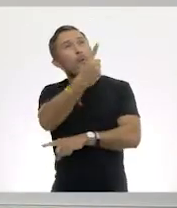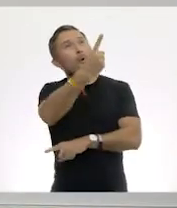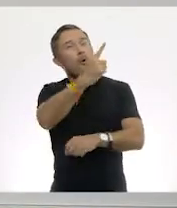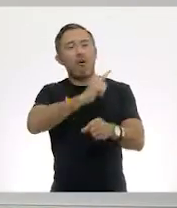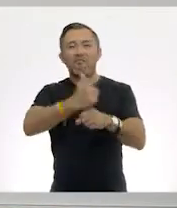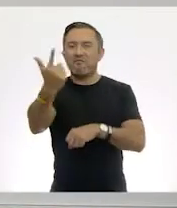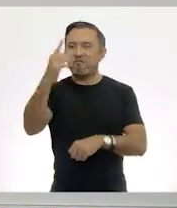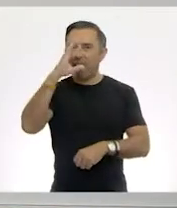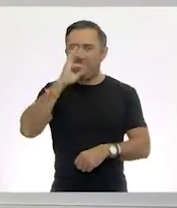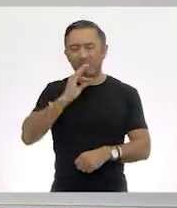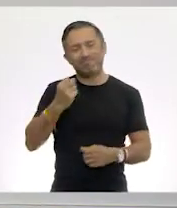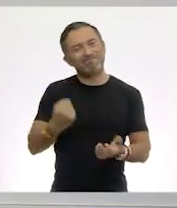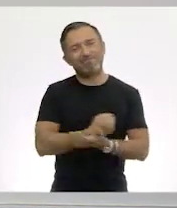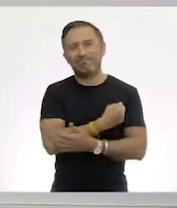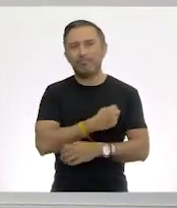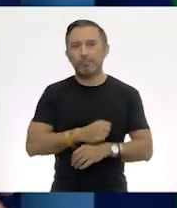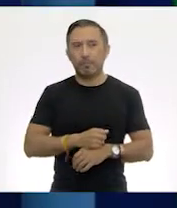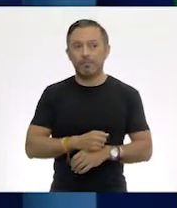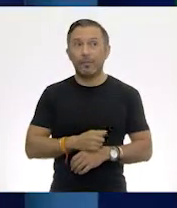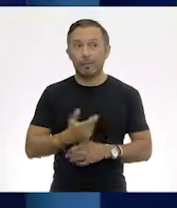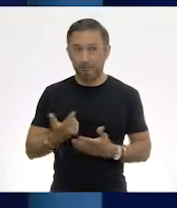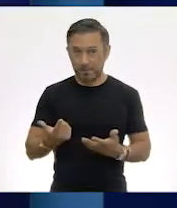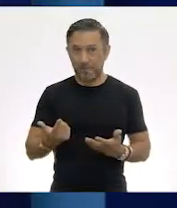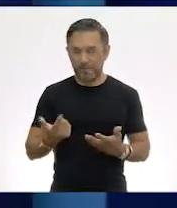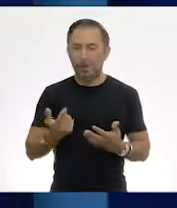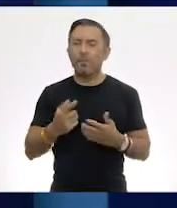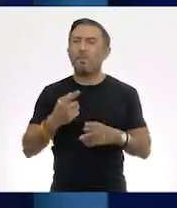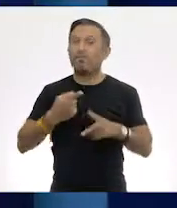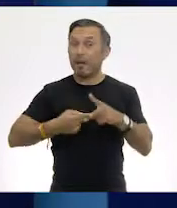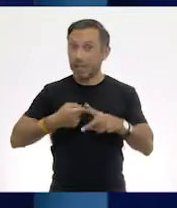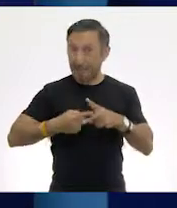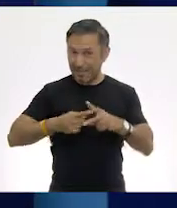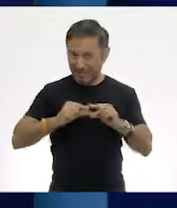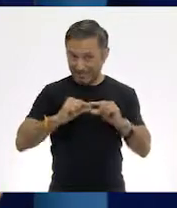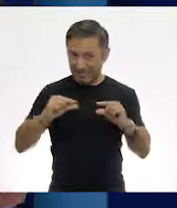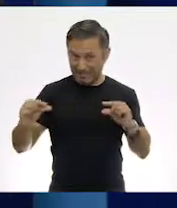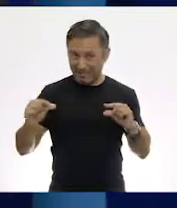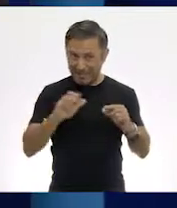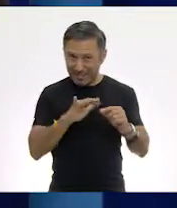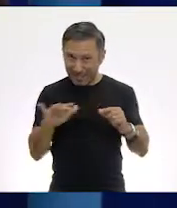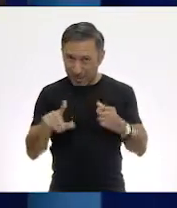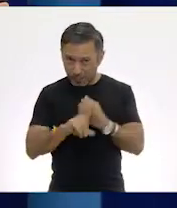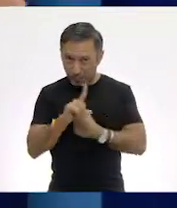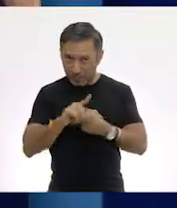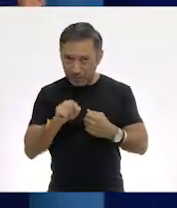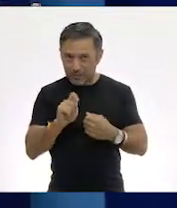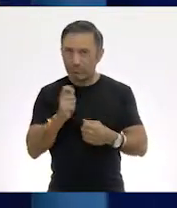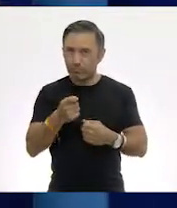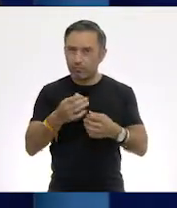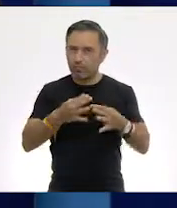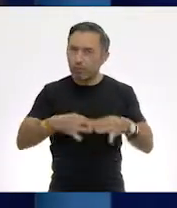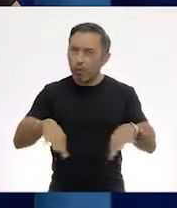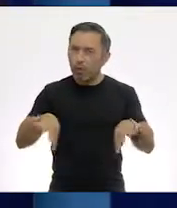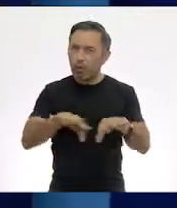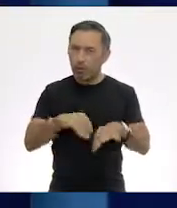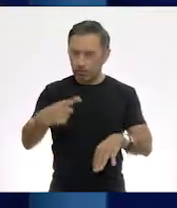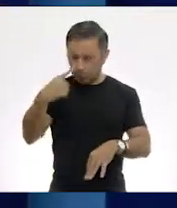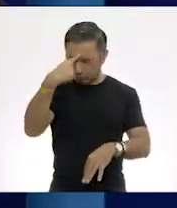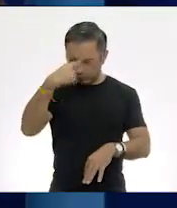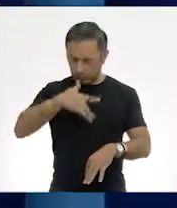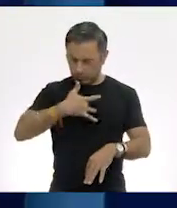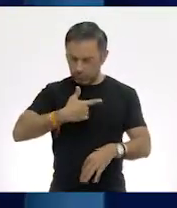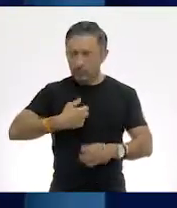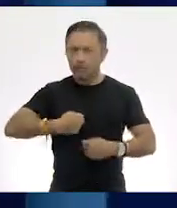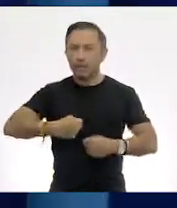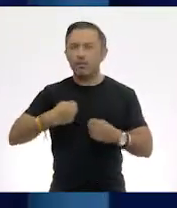Bueno, los problemas matemáticos implican que los enfrentemos con la certeza de que